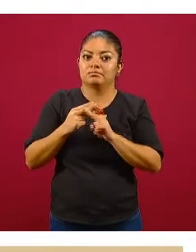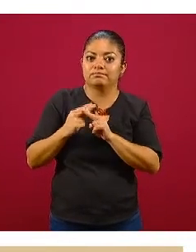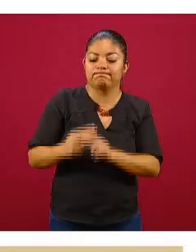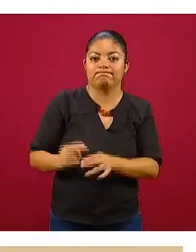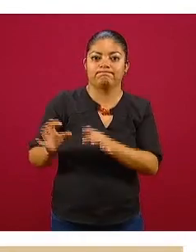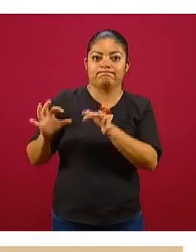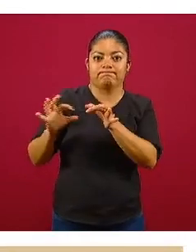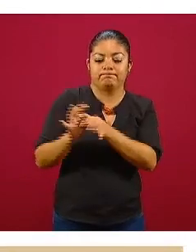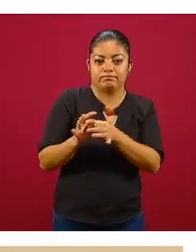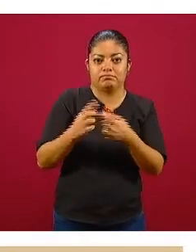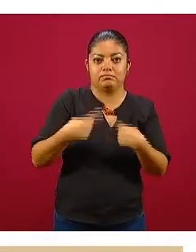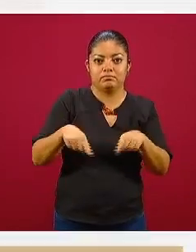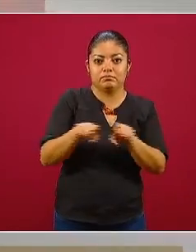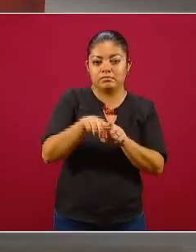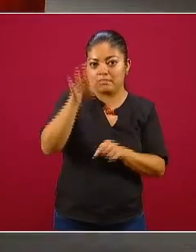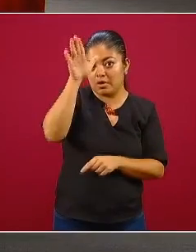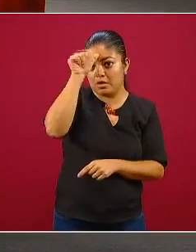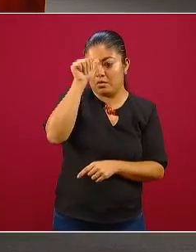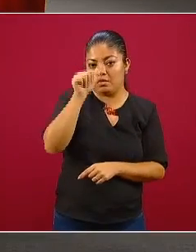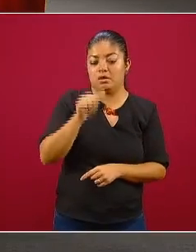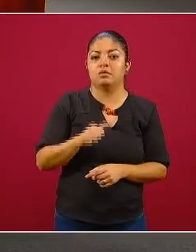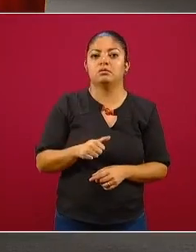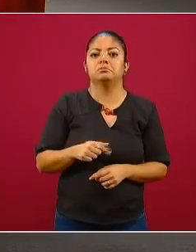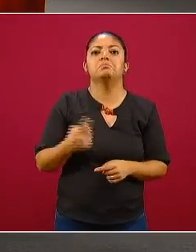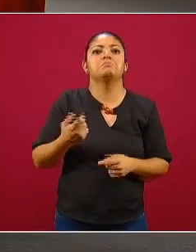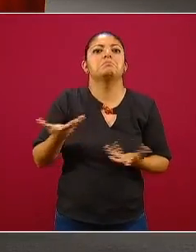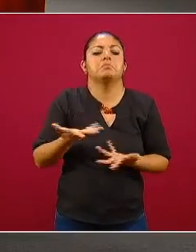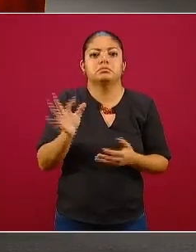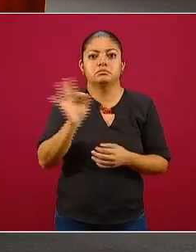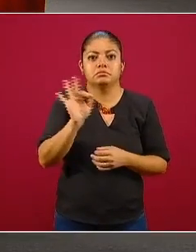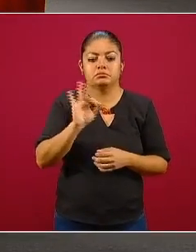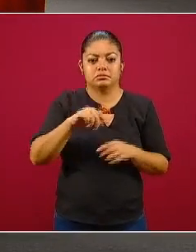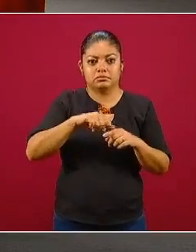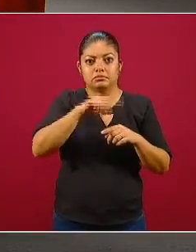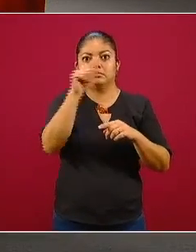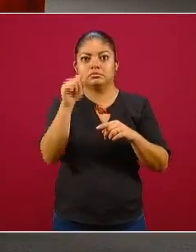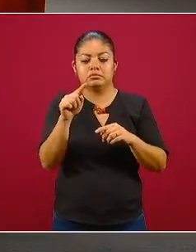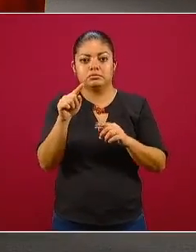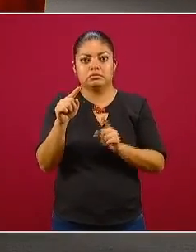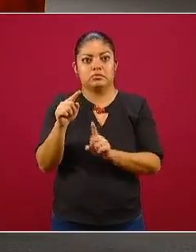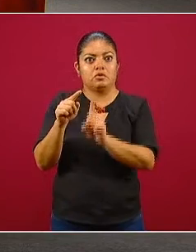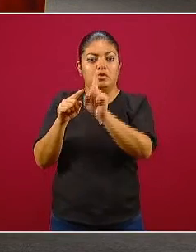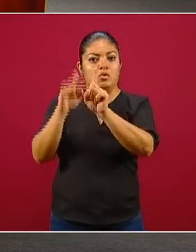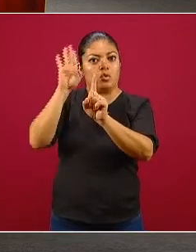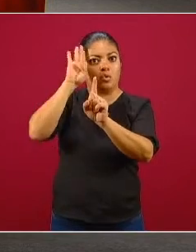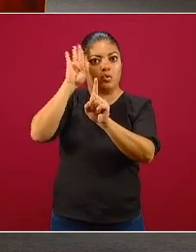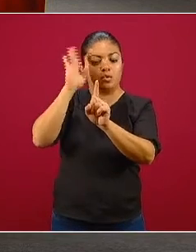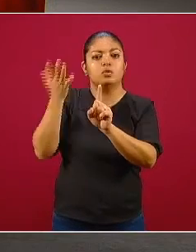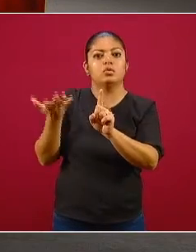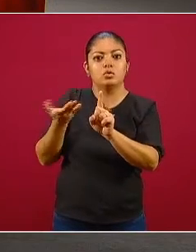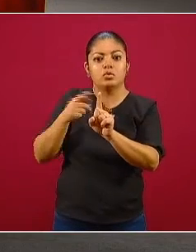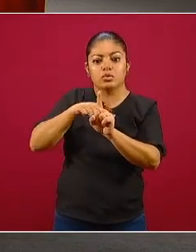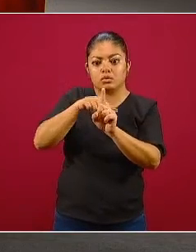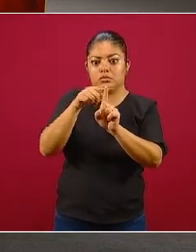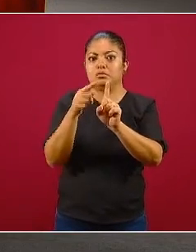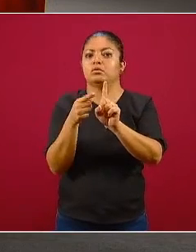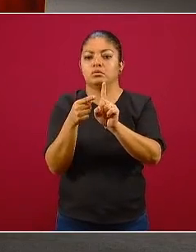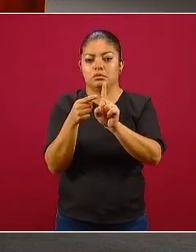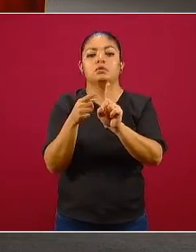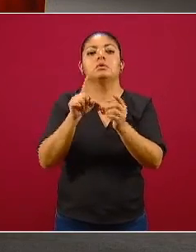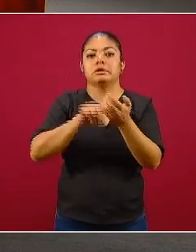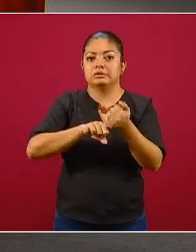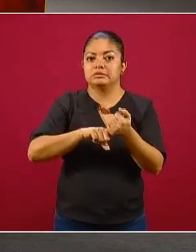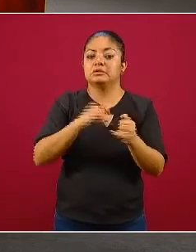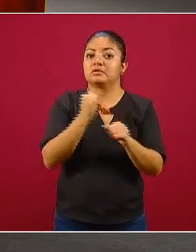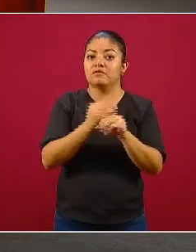procesos de vigilancia epidemiológica. ¿Qué se hace en estos casos para poder interpretar correctamente una curva epidémica? Se usa la